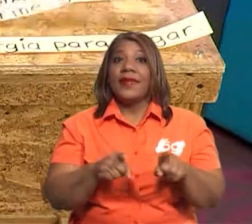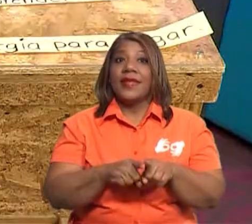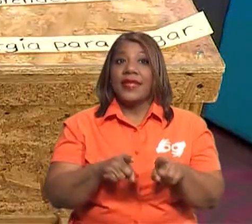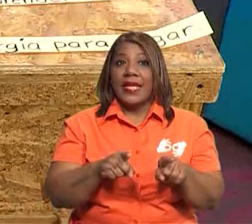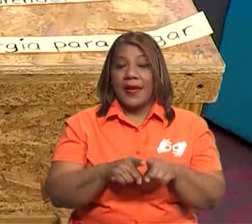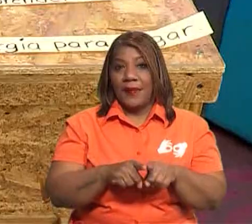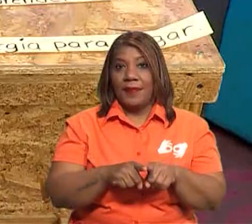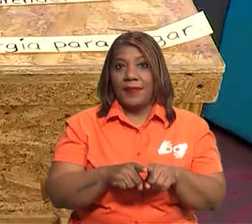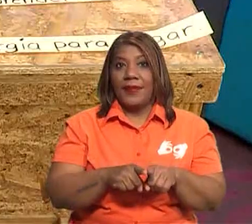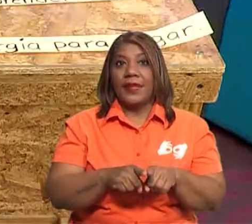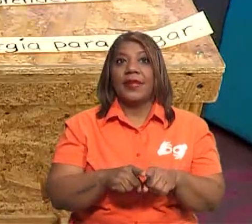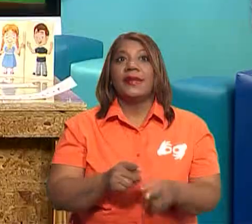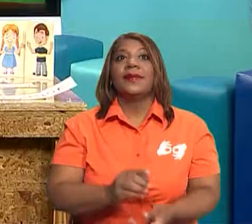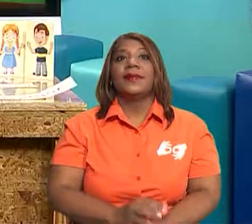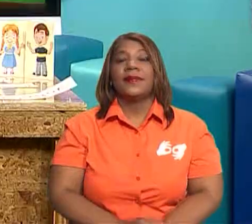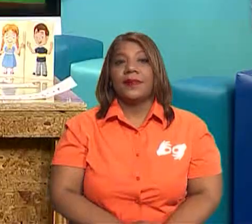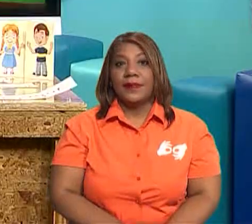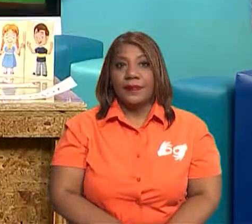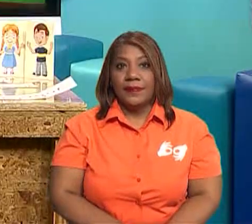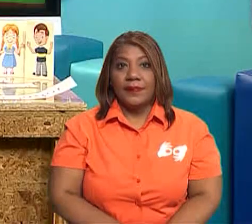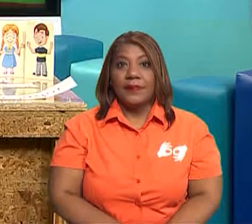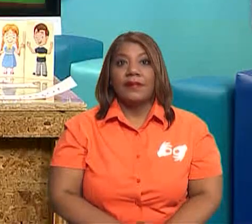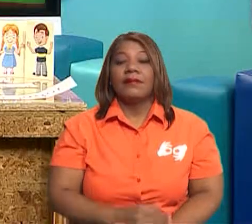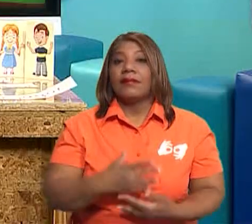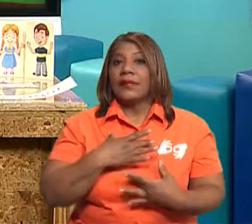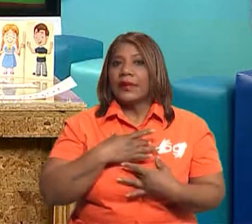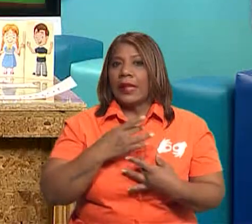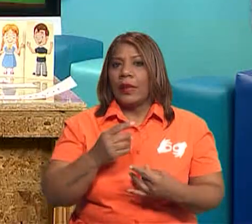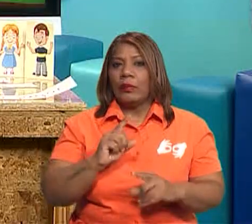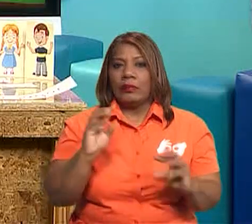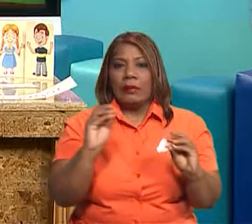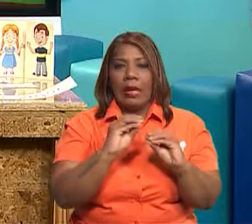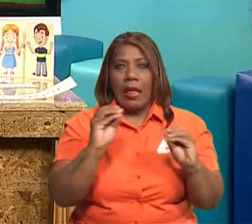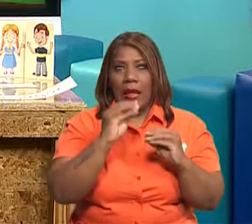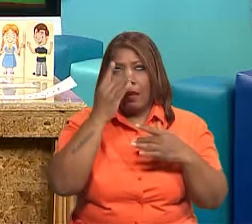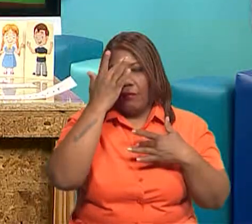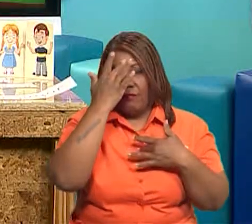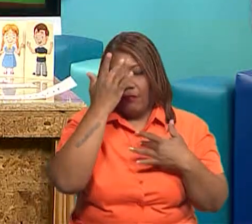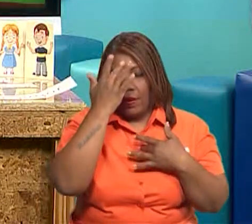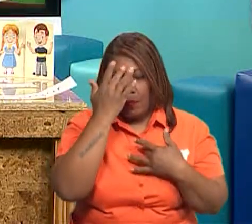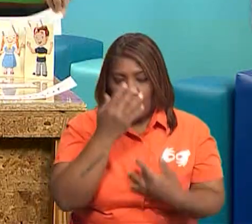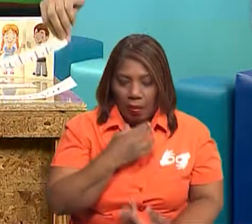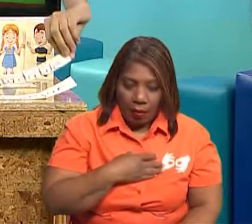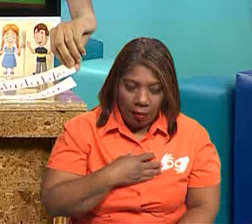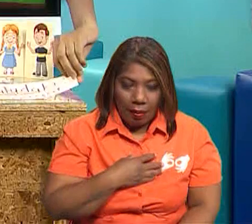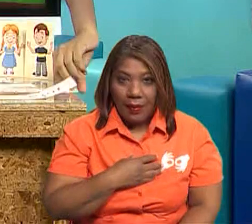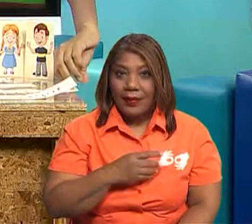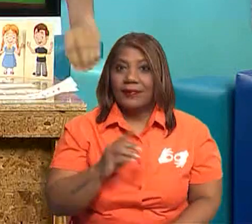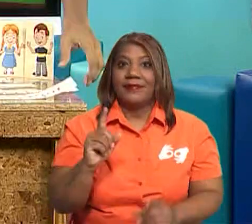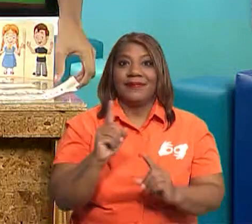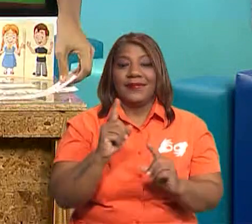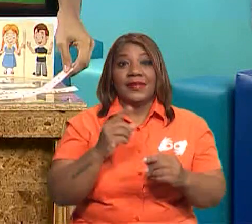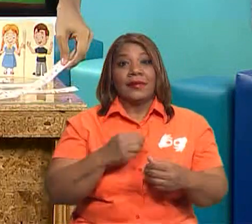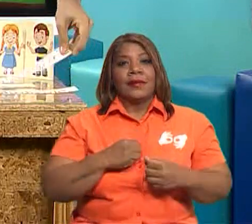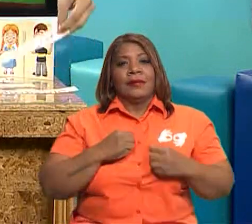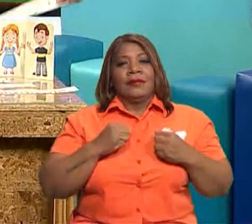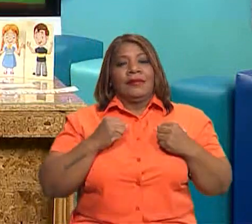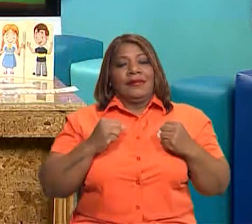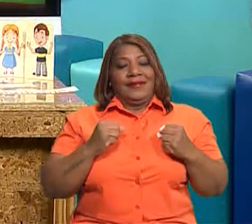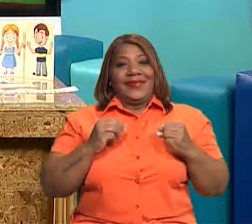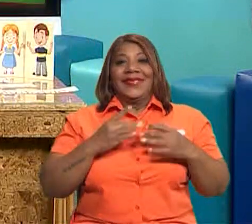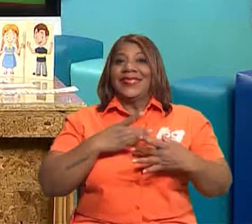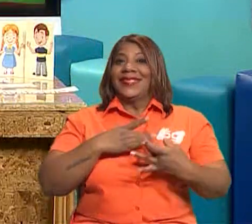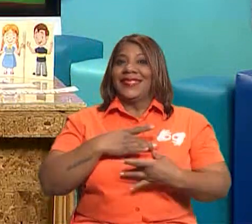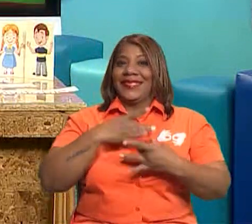mantenernos siempre saludables, ¿correcto? Y también algo muy